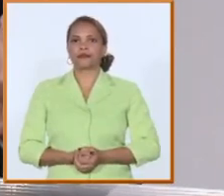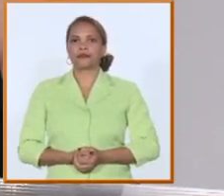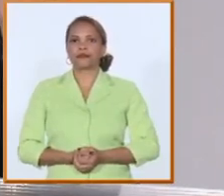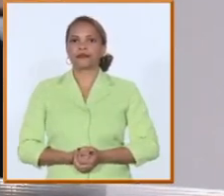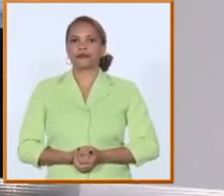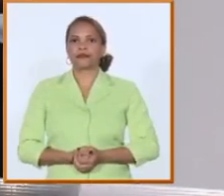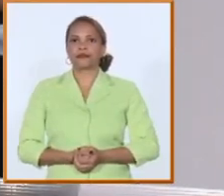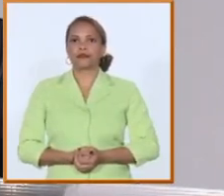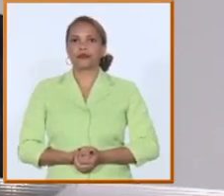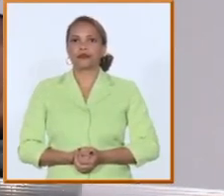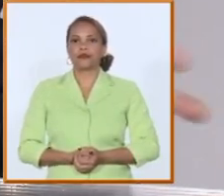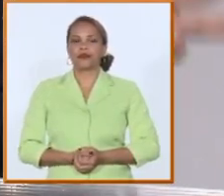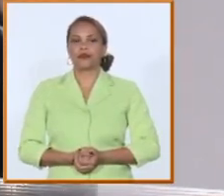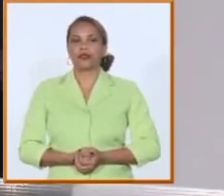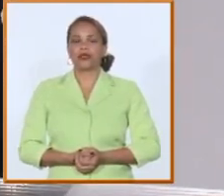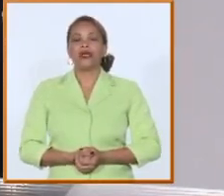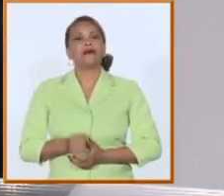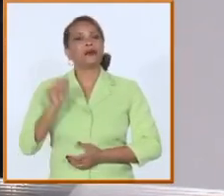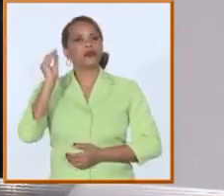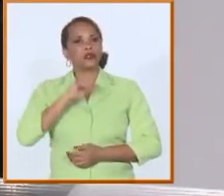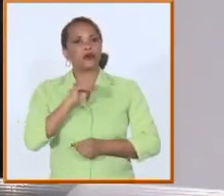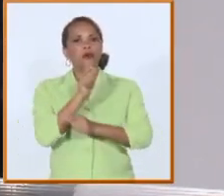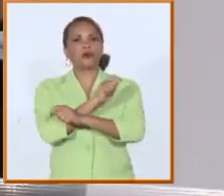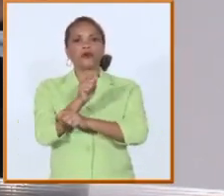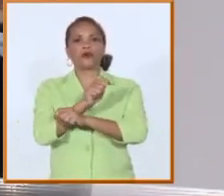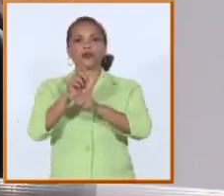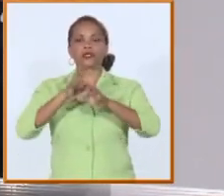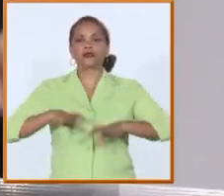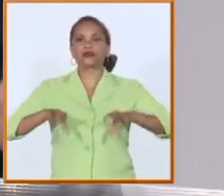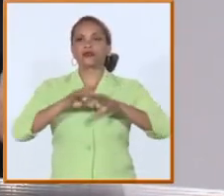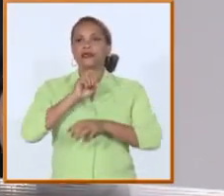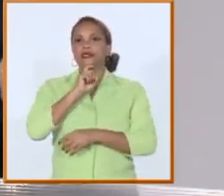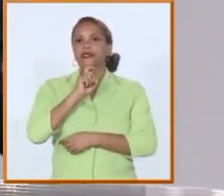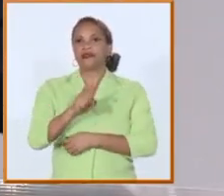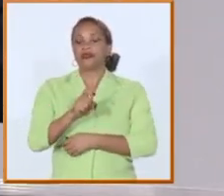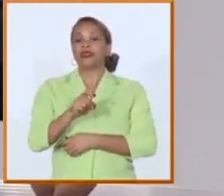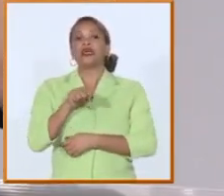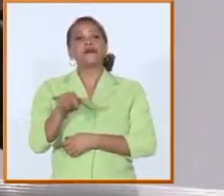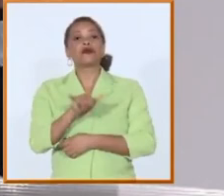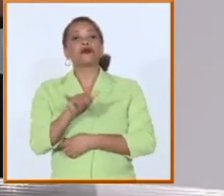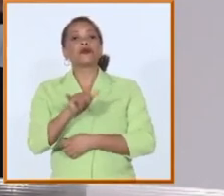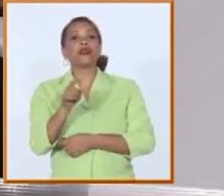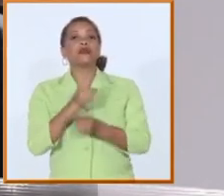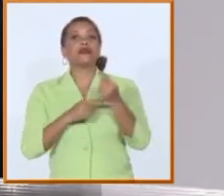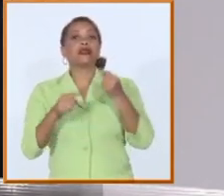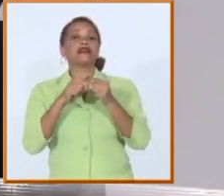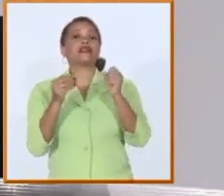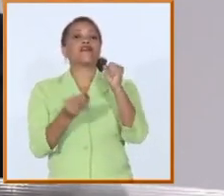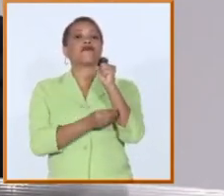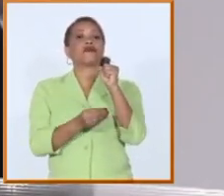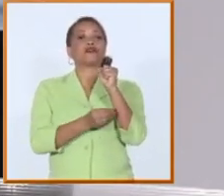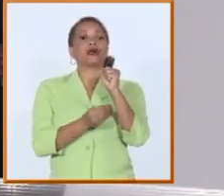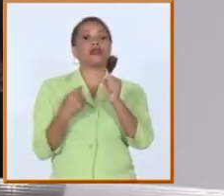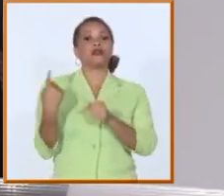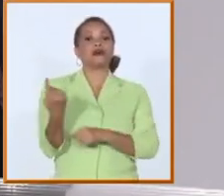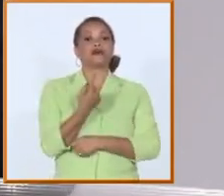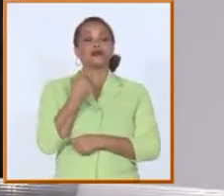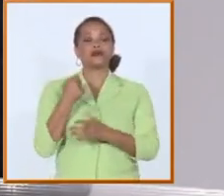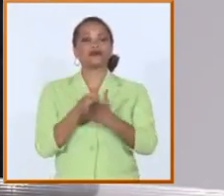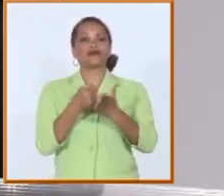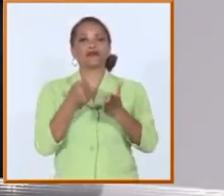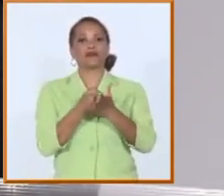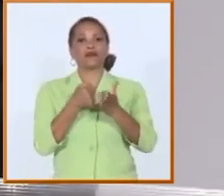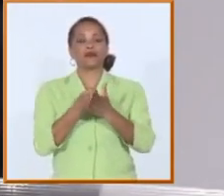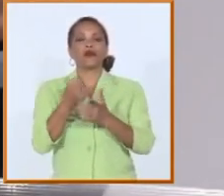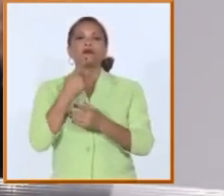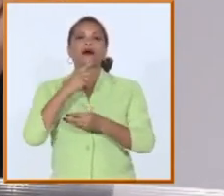que ha tenido sus situaciones en este tiempo como es lógico es también nuestra principal fortaleza para enfrentar un